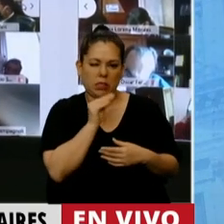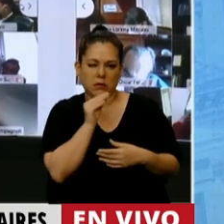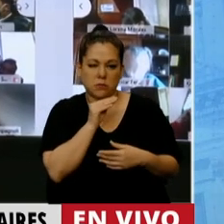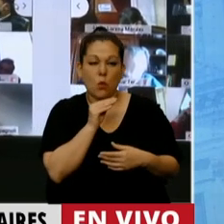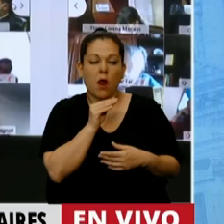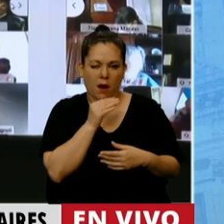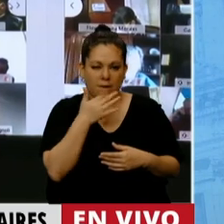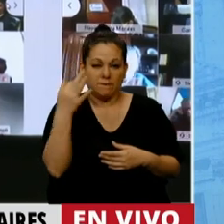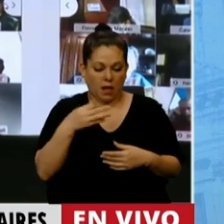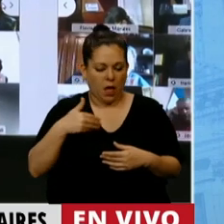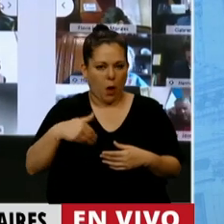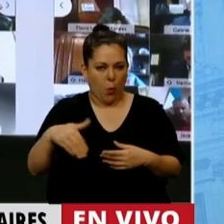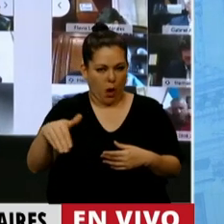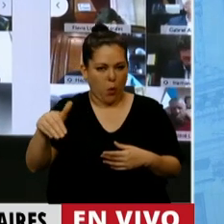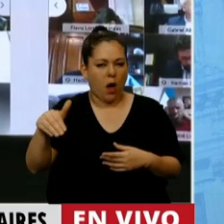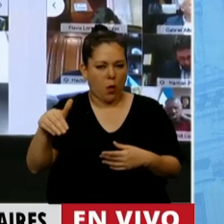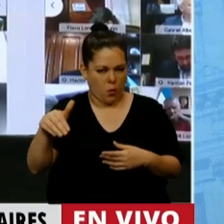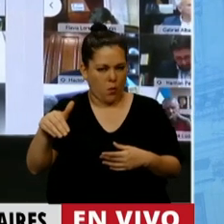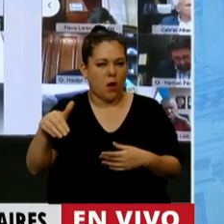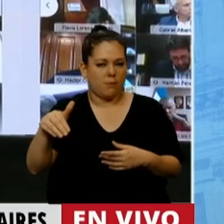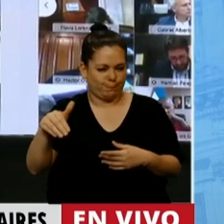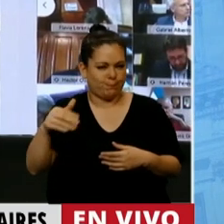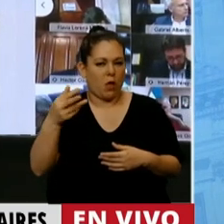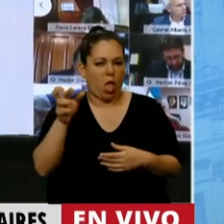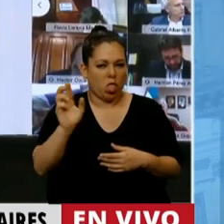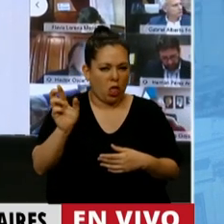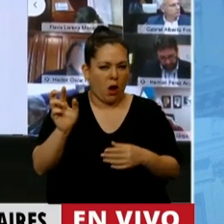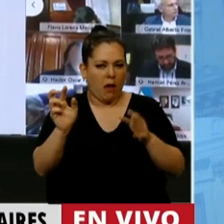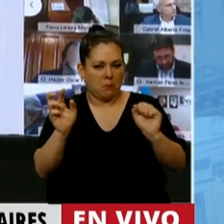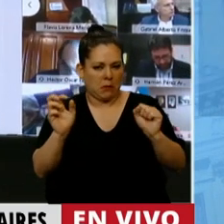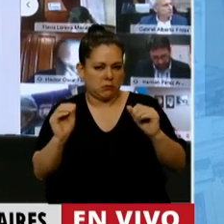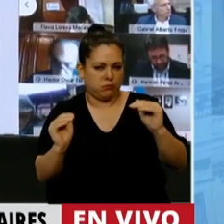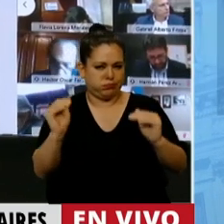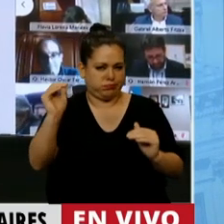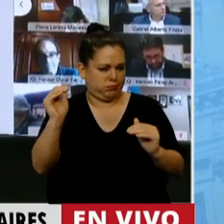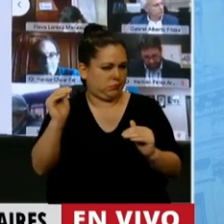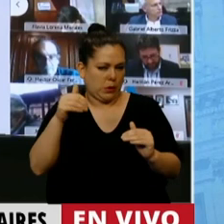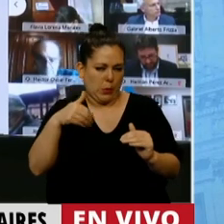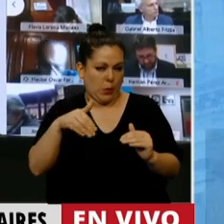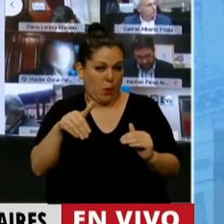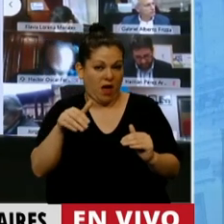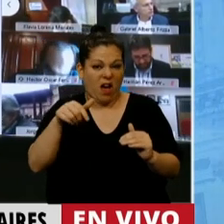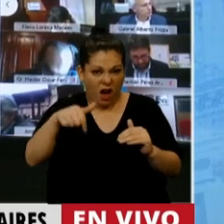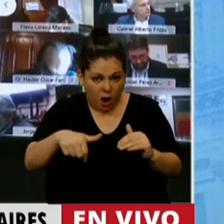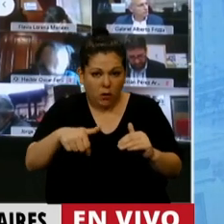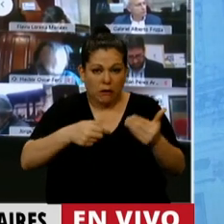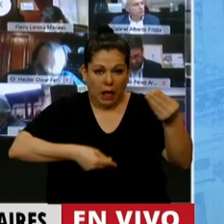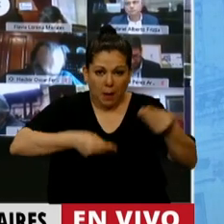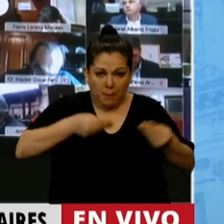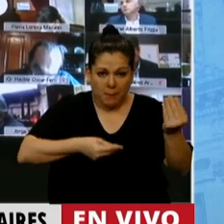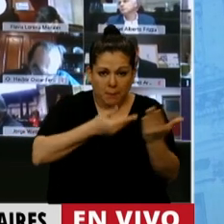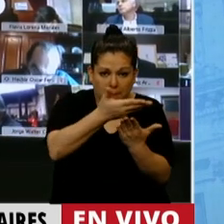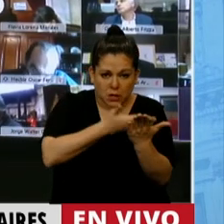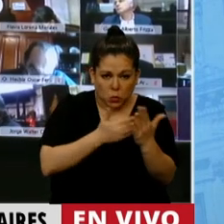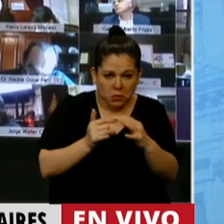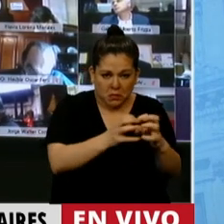devaluación en marcha, la mega devaluación en marcha, mientras se está discutiendo este presupuesto. Es un verdadero